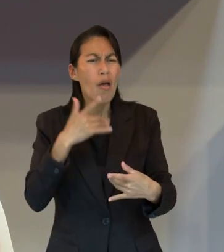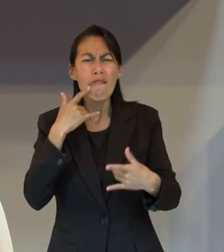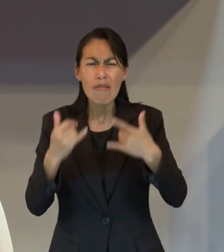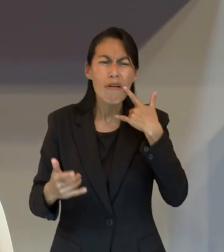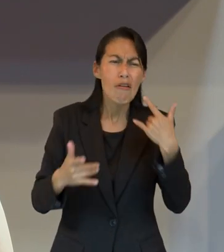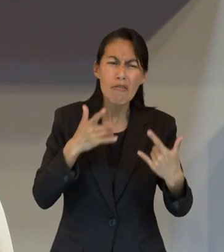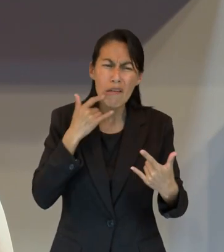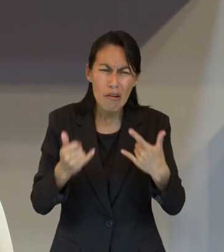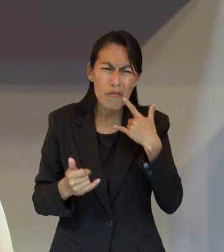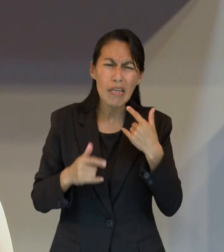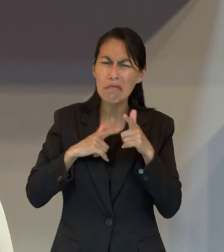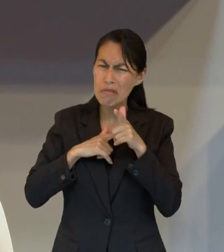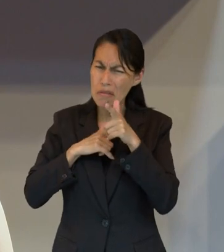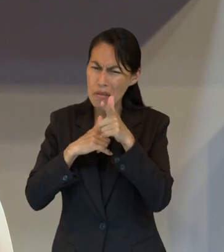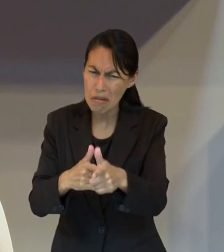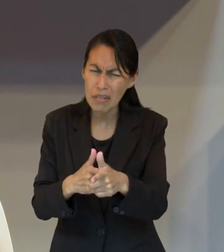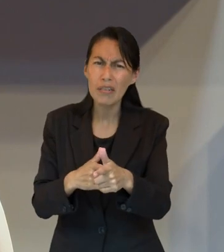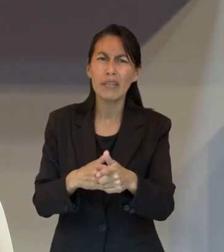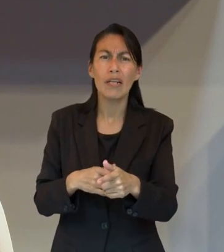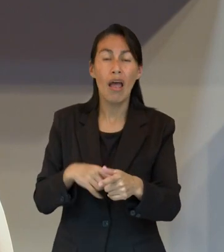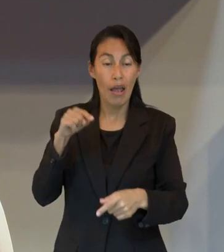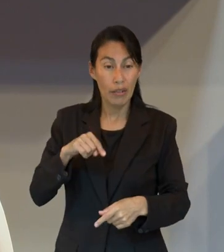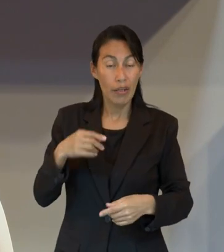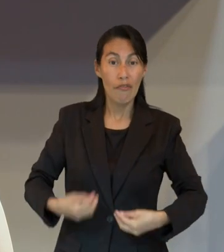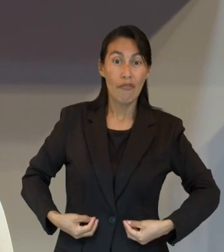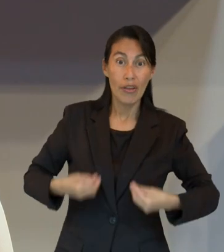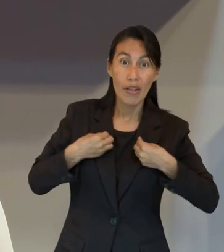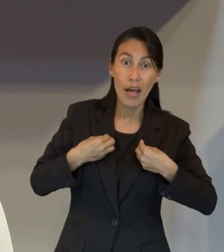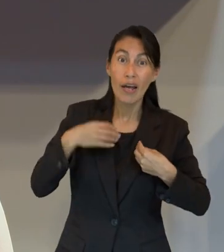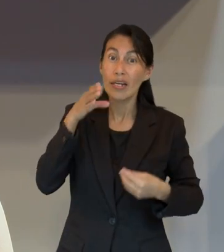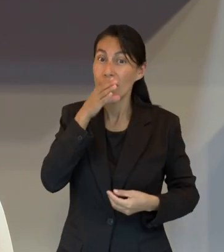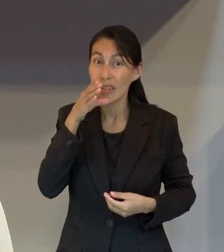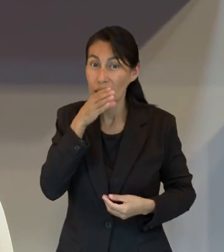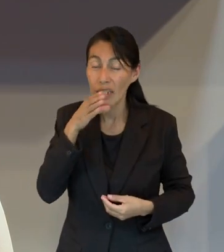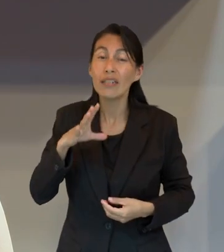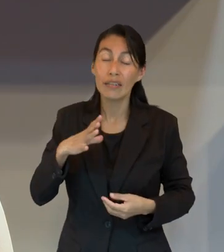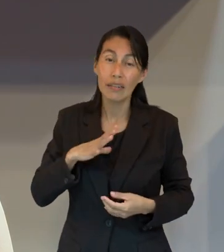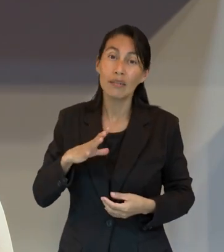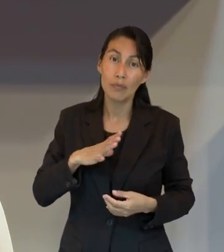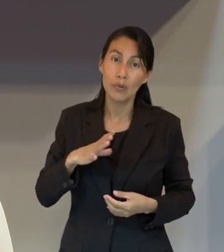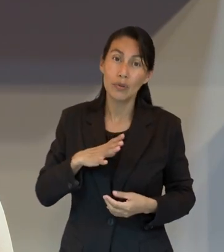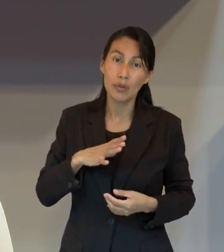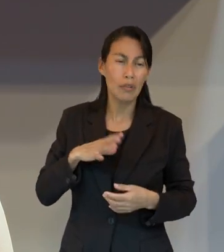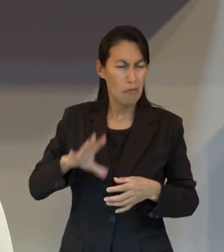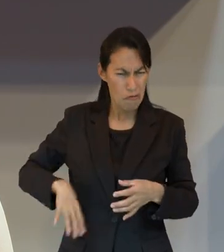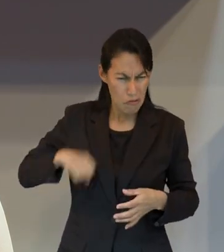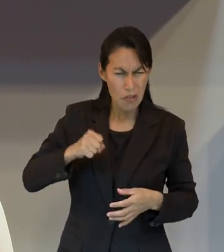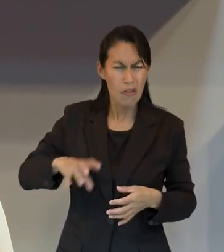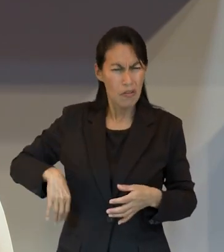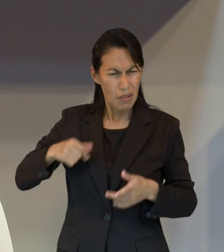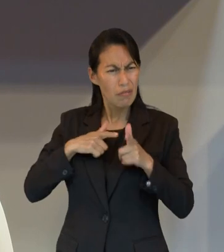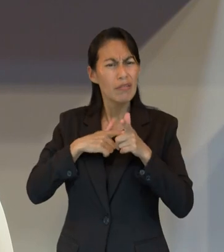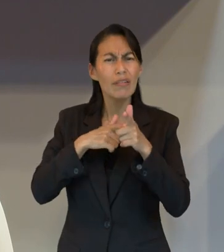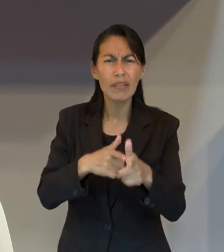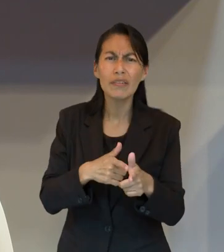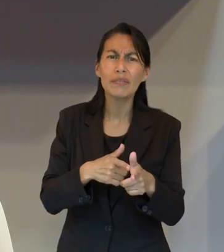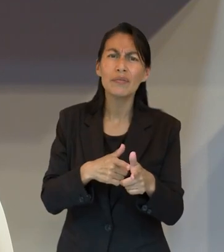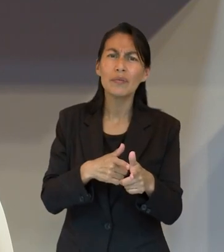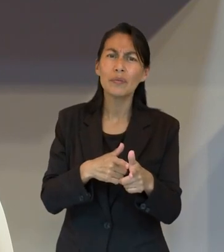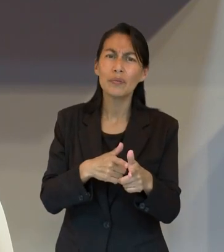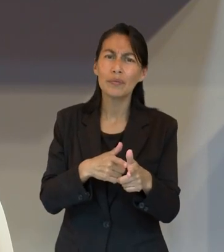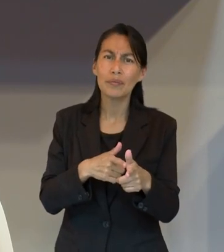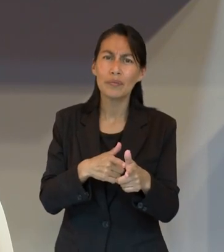y del pecado que nos asedia y corramos con paciencia la carrera que tenemos por delante estamos en la carrera de la vida cristiana